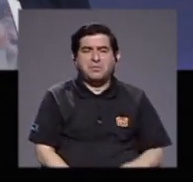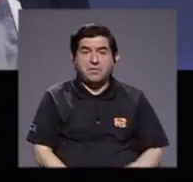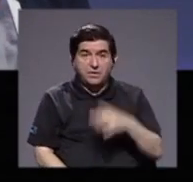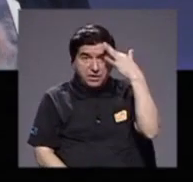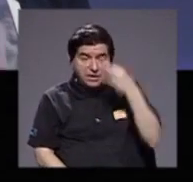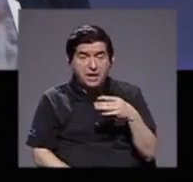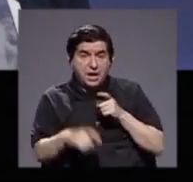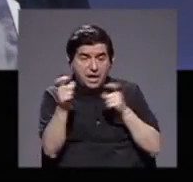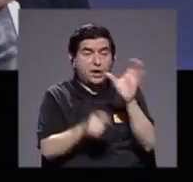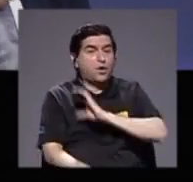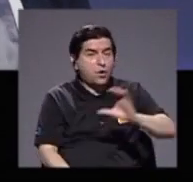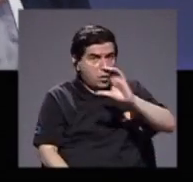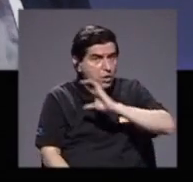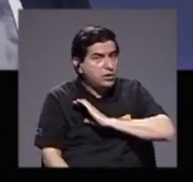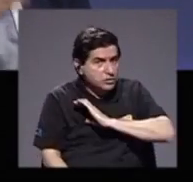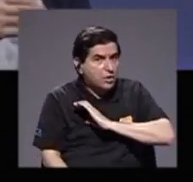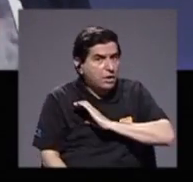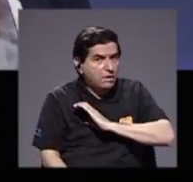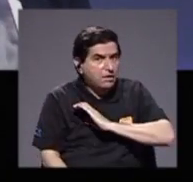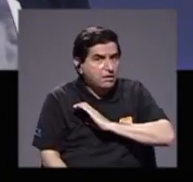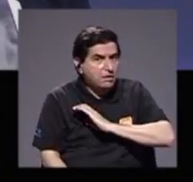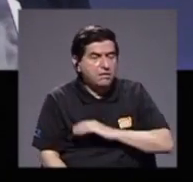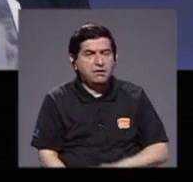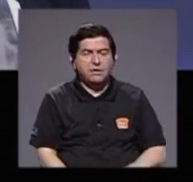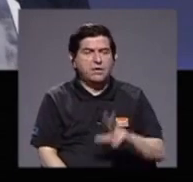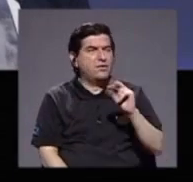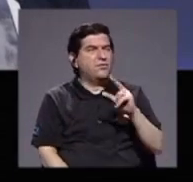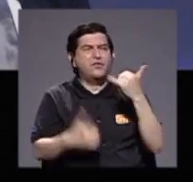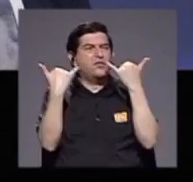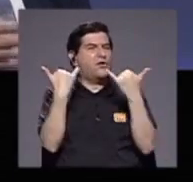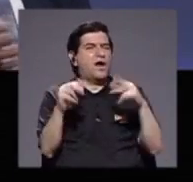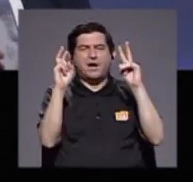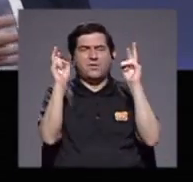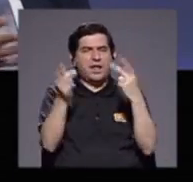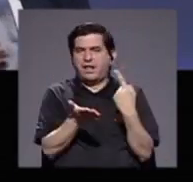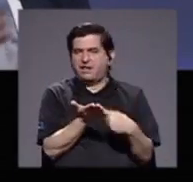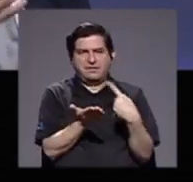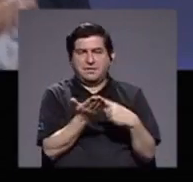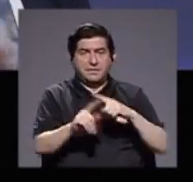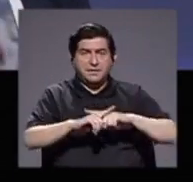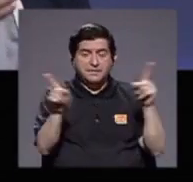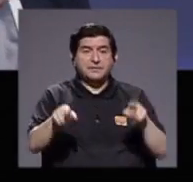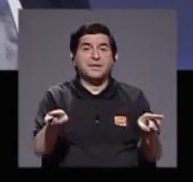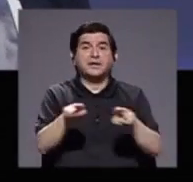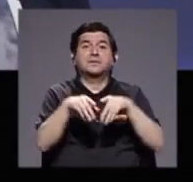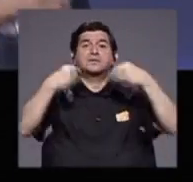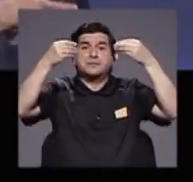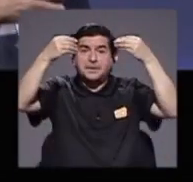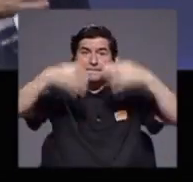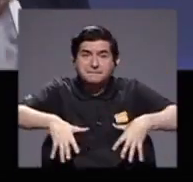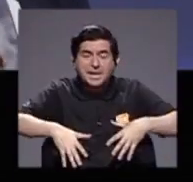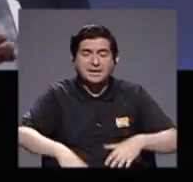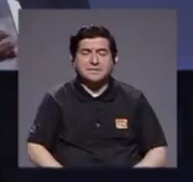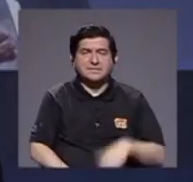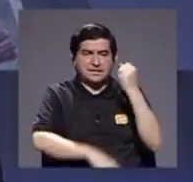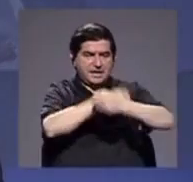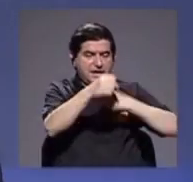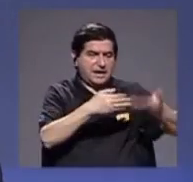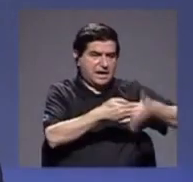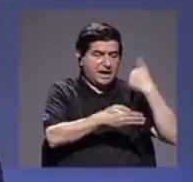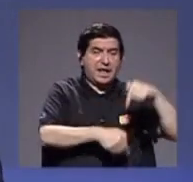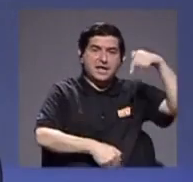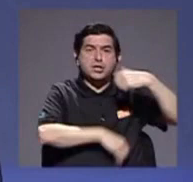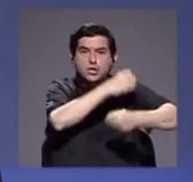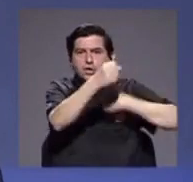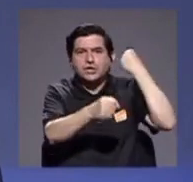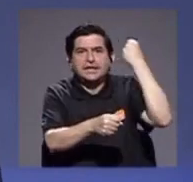un control de calidad no es el tema ahora pero además se perdió el año pasado y este